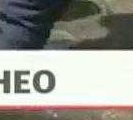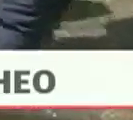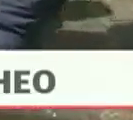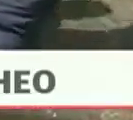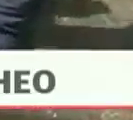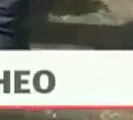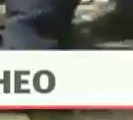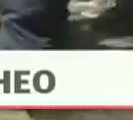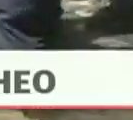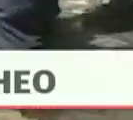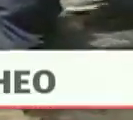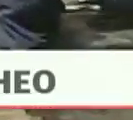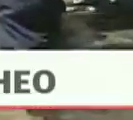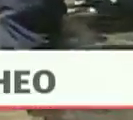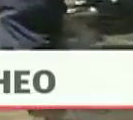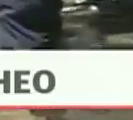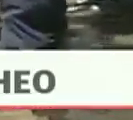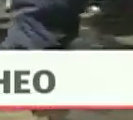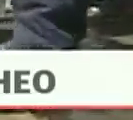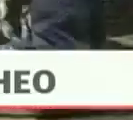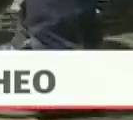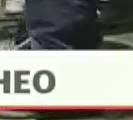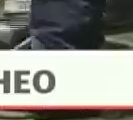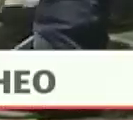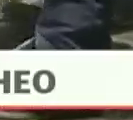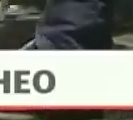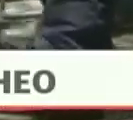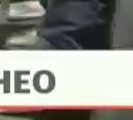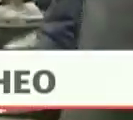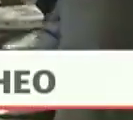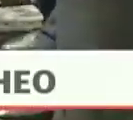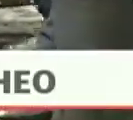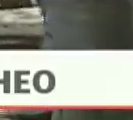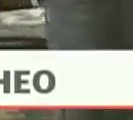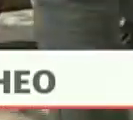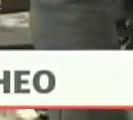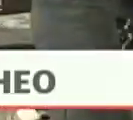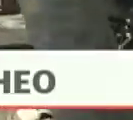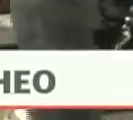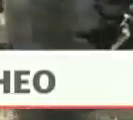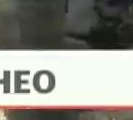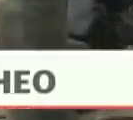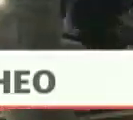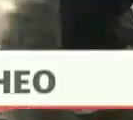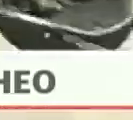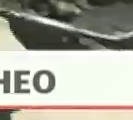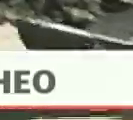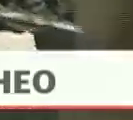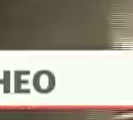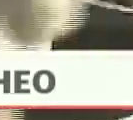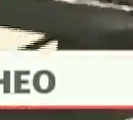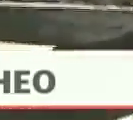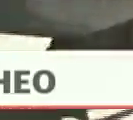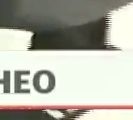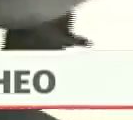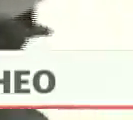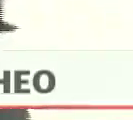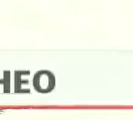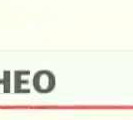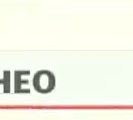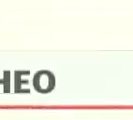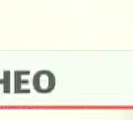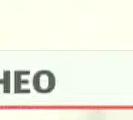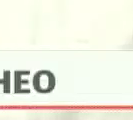ciudadanos y habitantes hoy en la parroquia el valle nos acompañan Ninro libre presidente de la corporación de